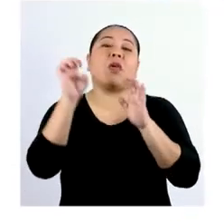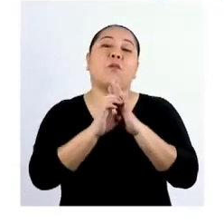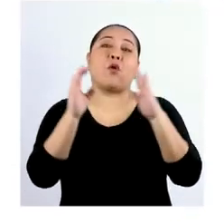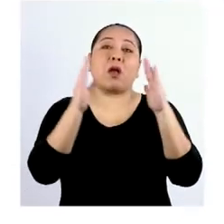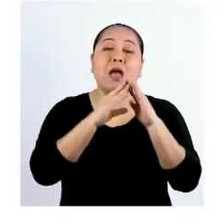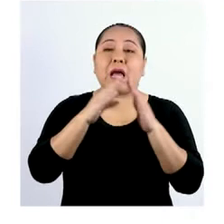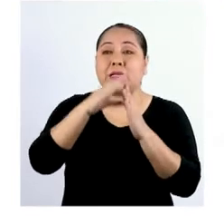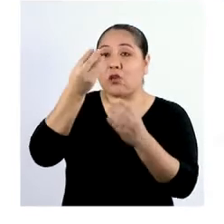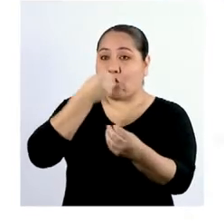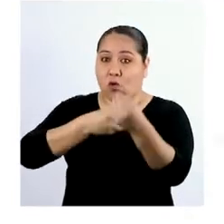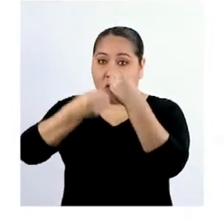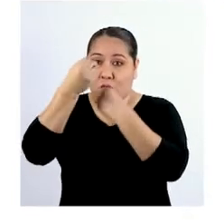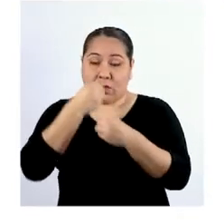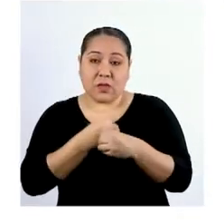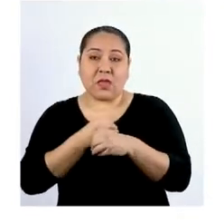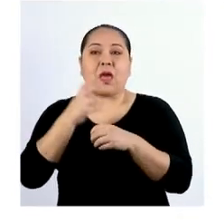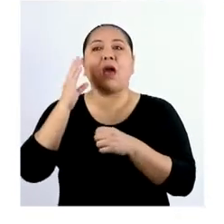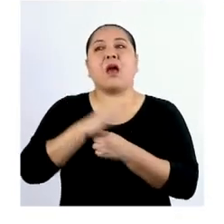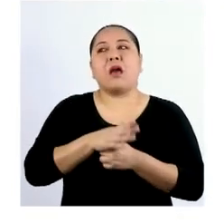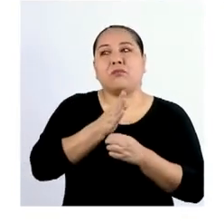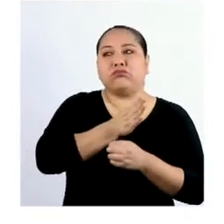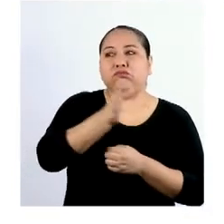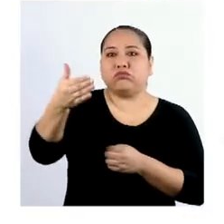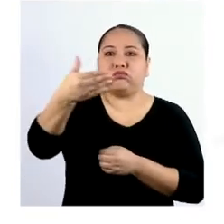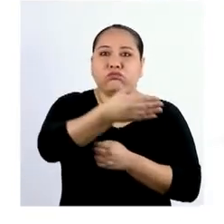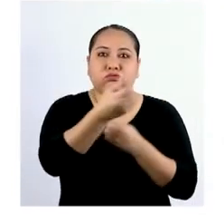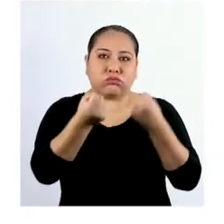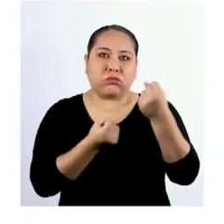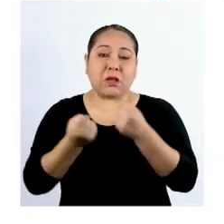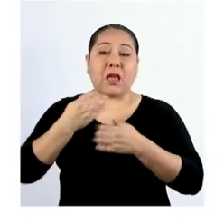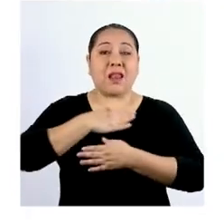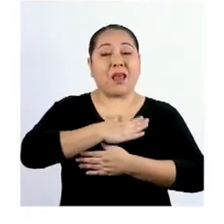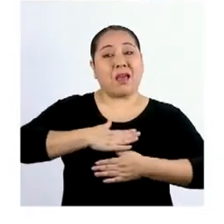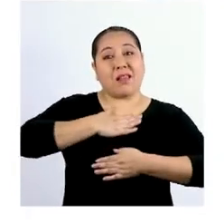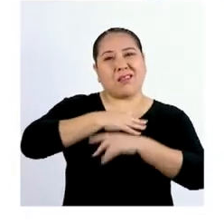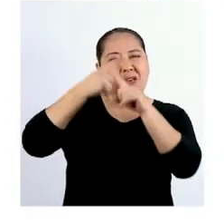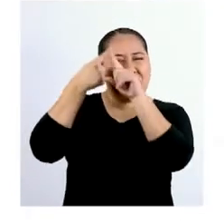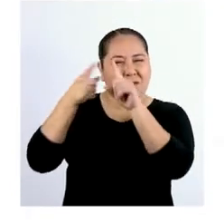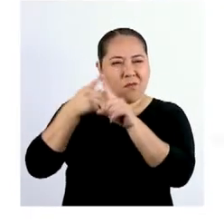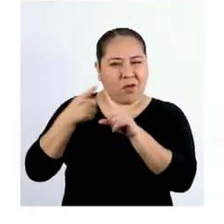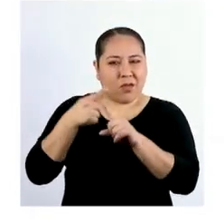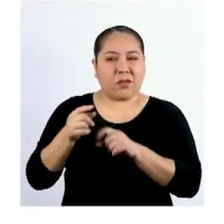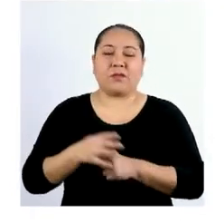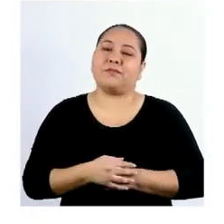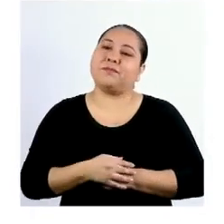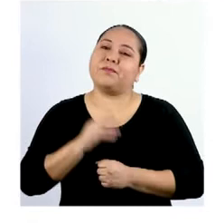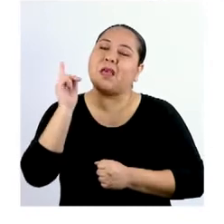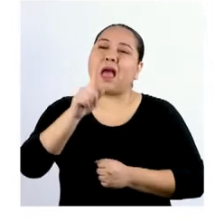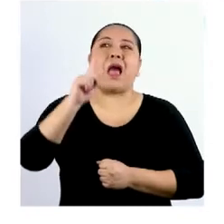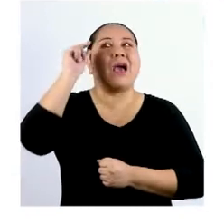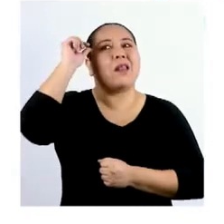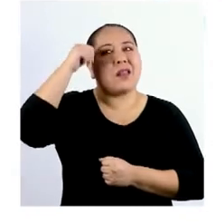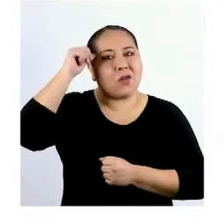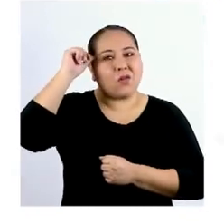vivienda, la alimentación, el transporte, la recreación, entre otras. Acabo de recordar que los